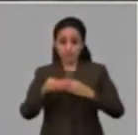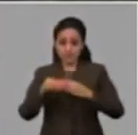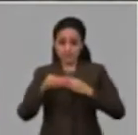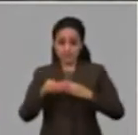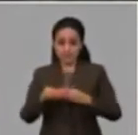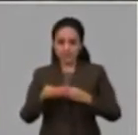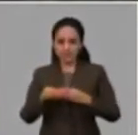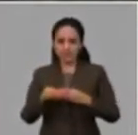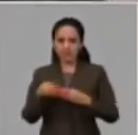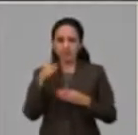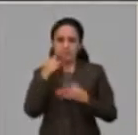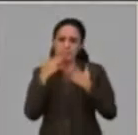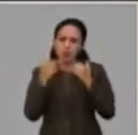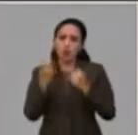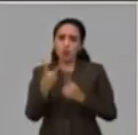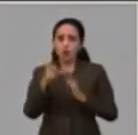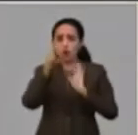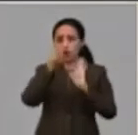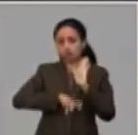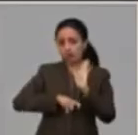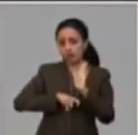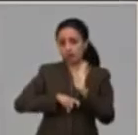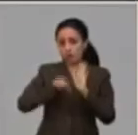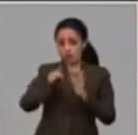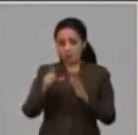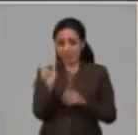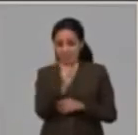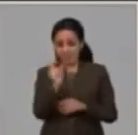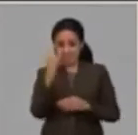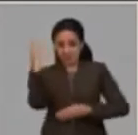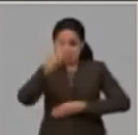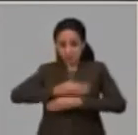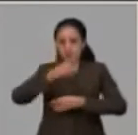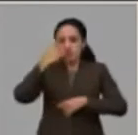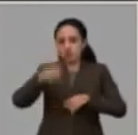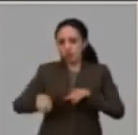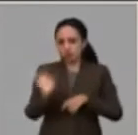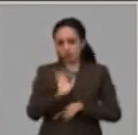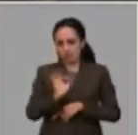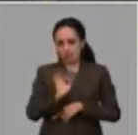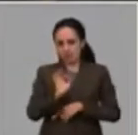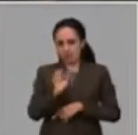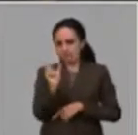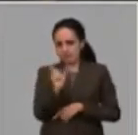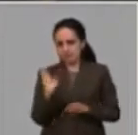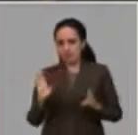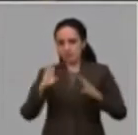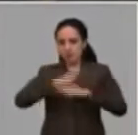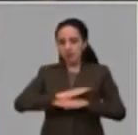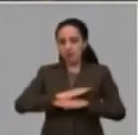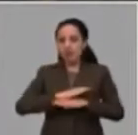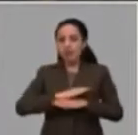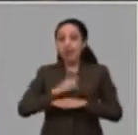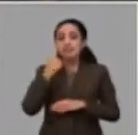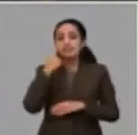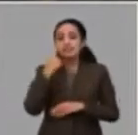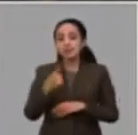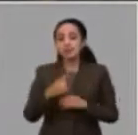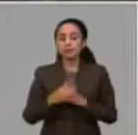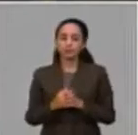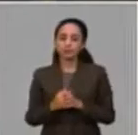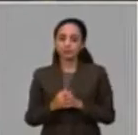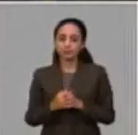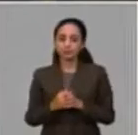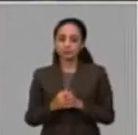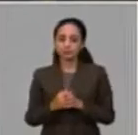mejor dos tipos de contrato, indeterminado o determinado, y el lugar se abordaba entre las partes y por tanto deja de existir como entidad el